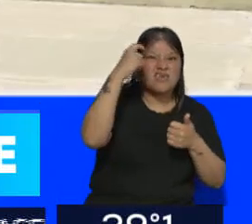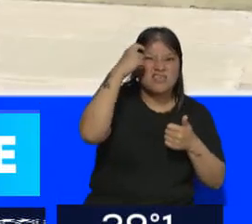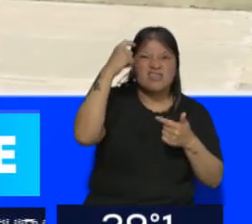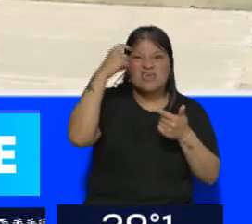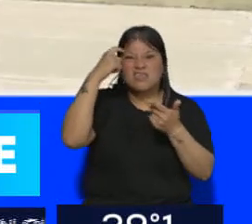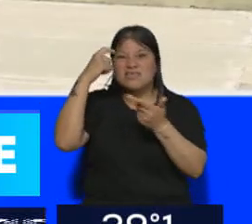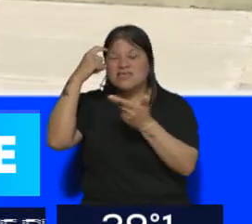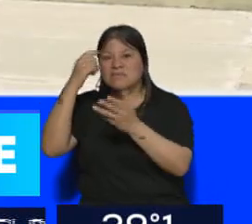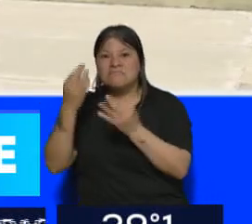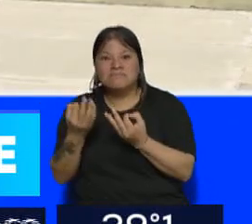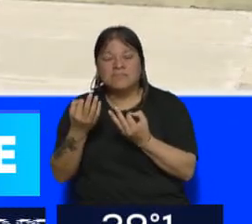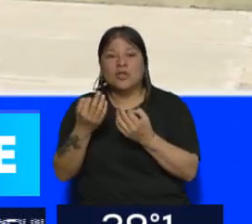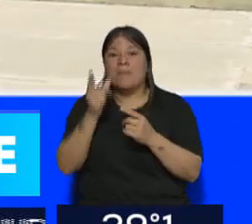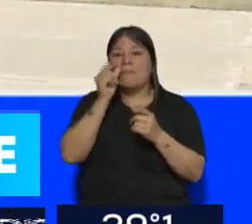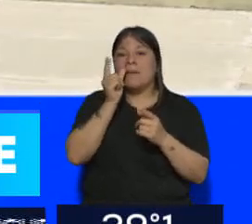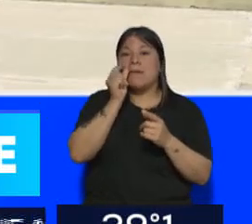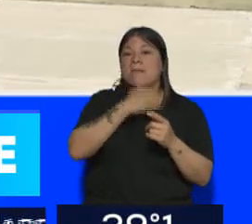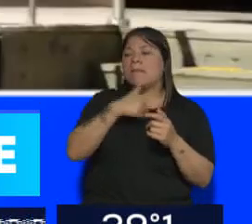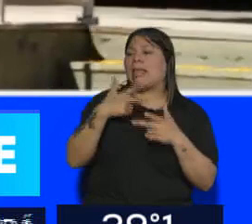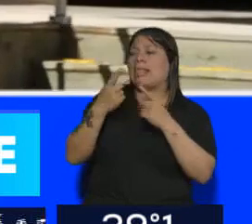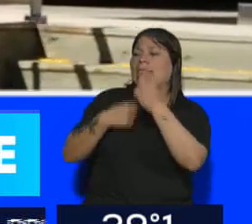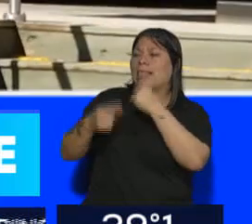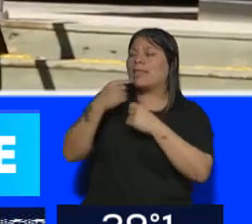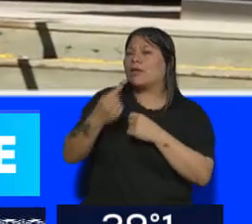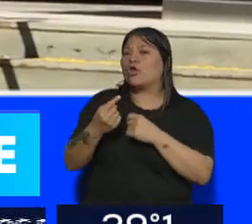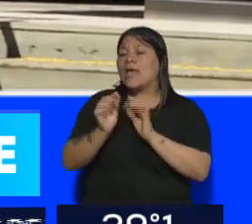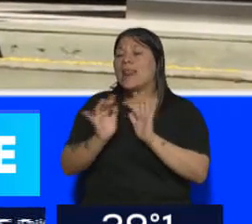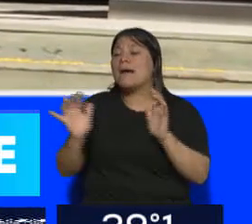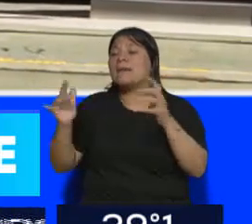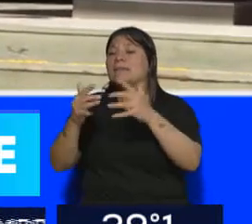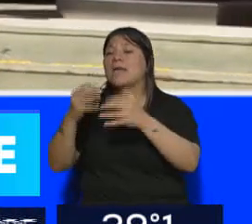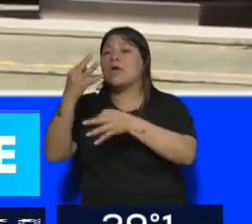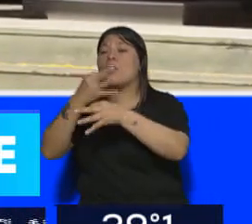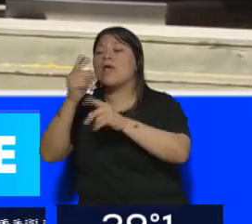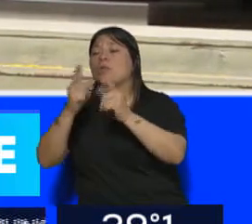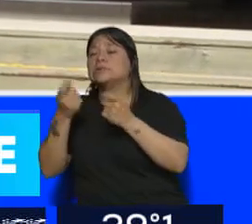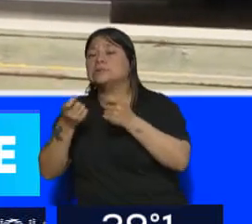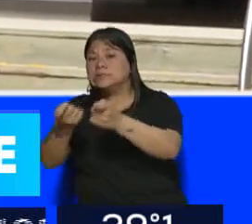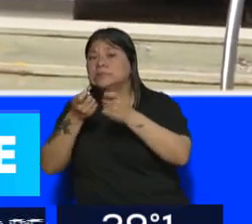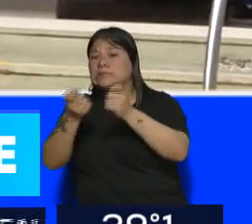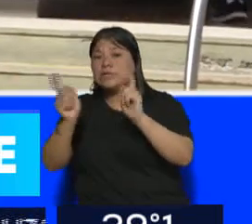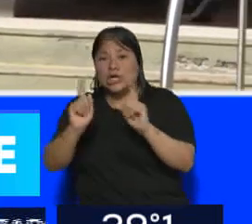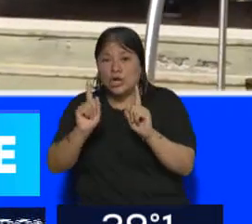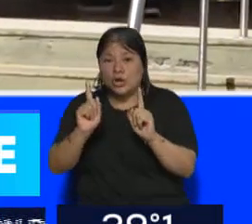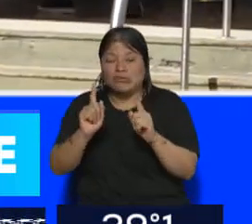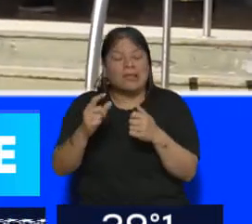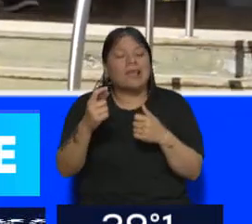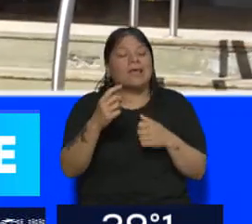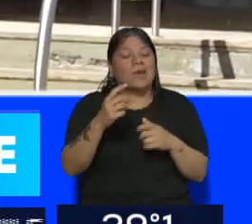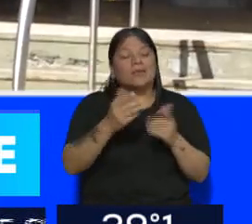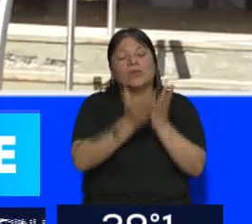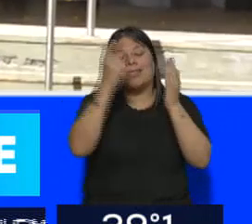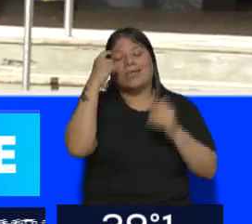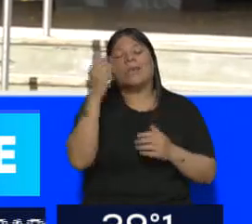por qué se quejaban? que bueno, quizás durante la pandemia algunos colegios no fueron tan exigentes como otros y pusieron 10 sin realmente